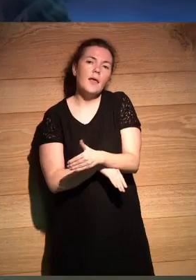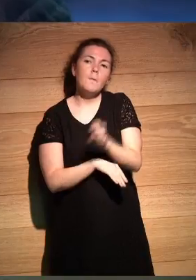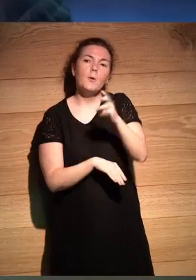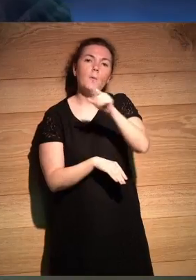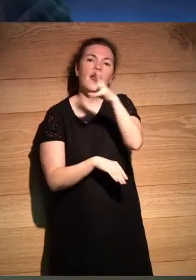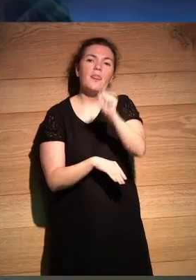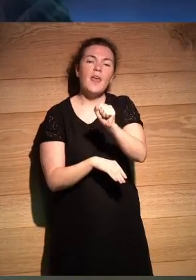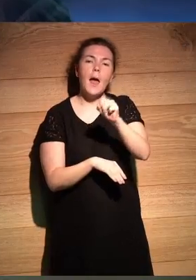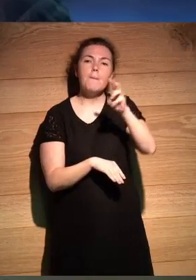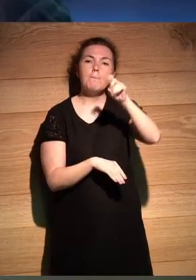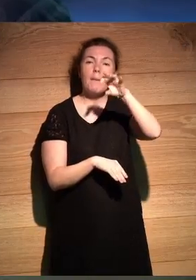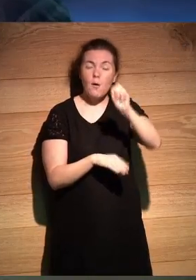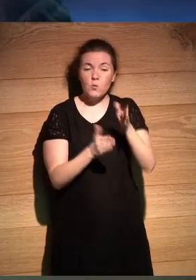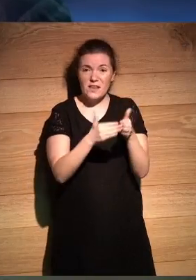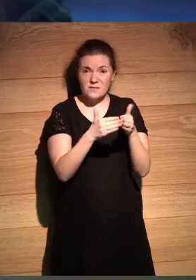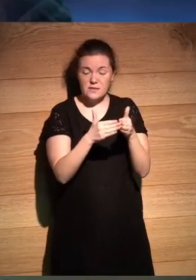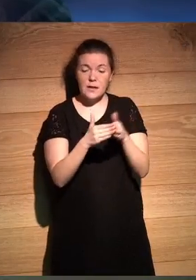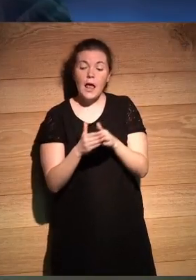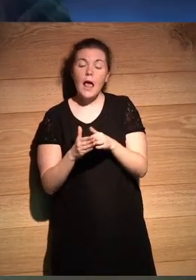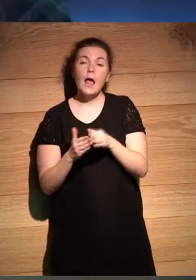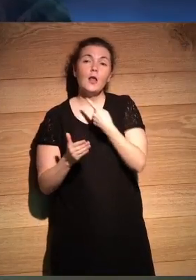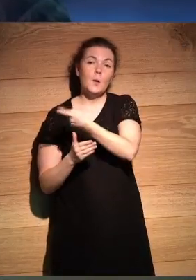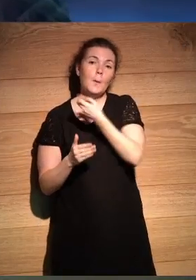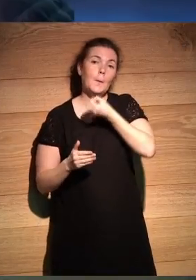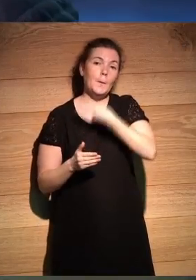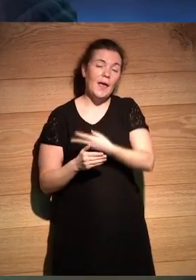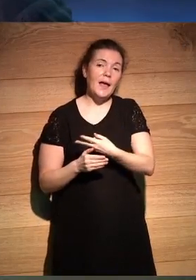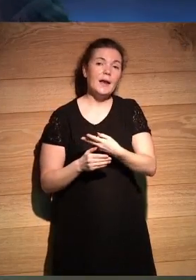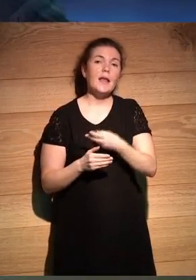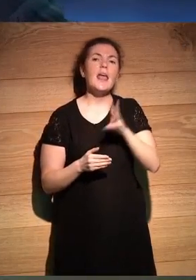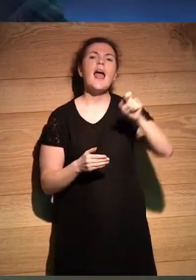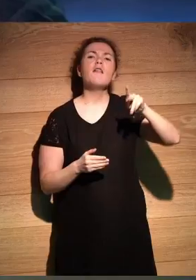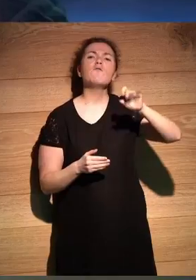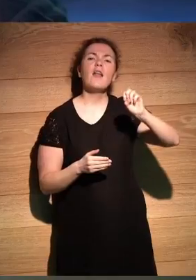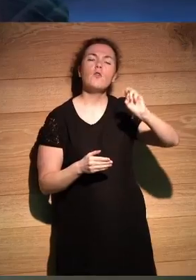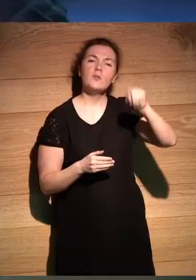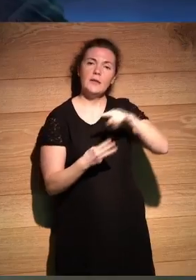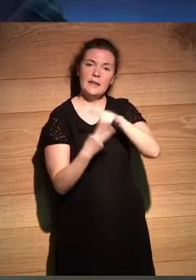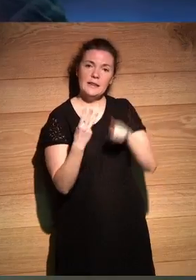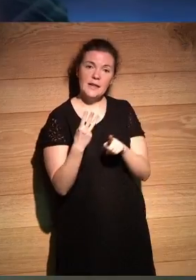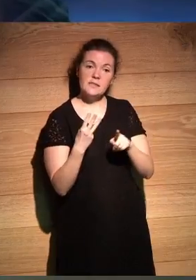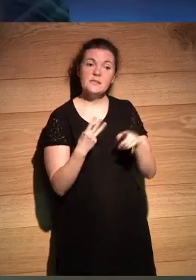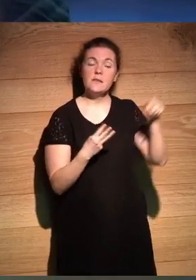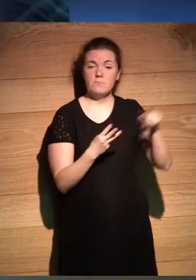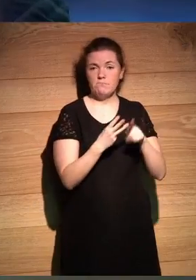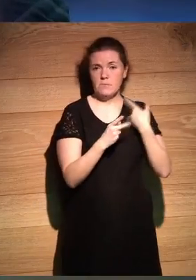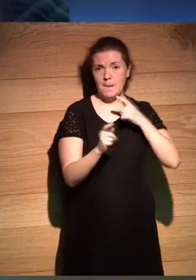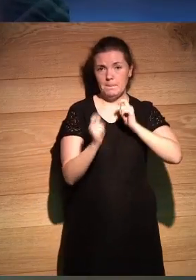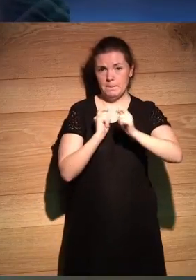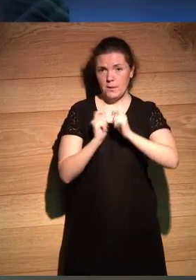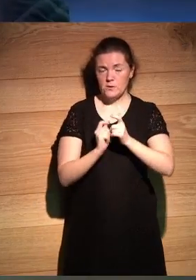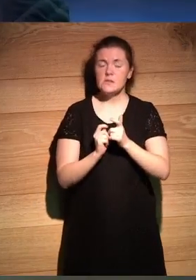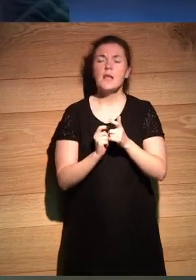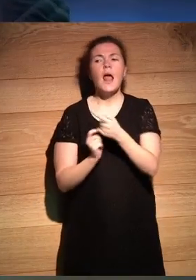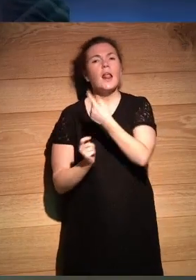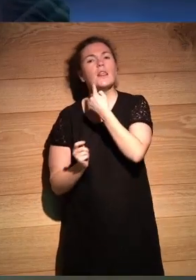Provenza con Pau Clarice y estábamos en un bar yo y Alfredo Garofano que es un muy amigo mío paparazzi y él